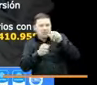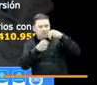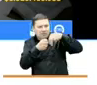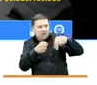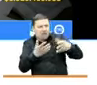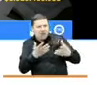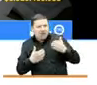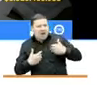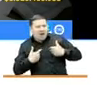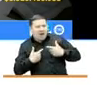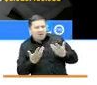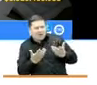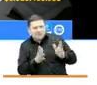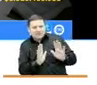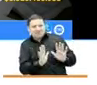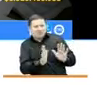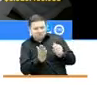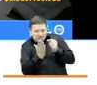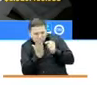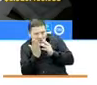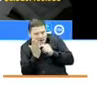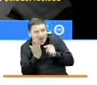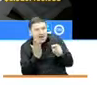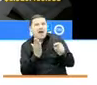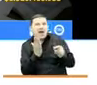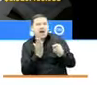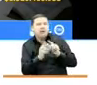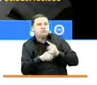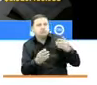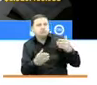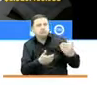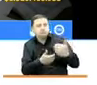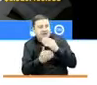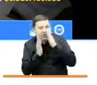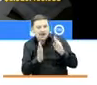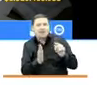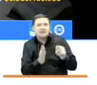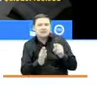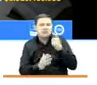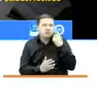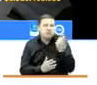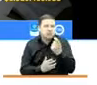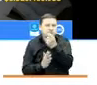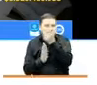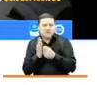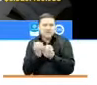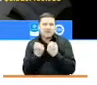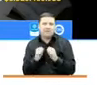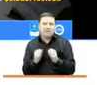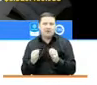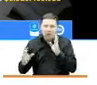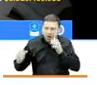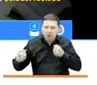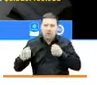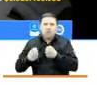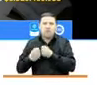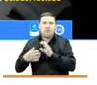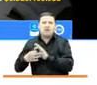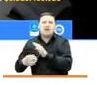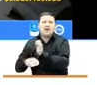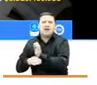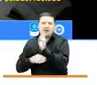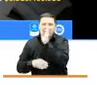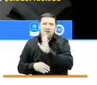le permitían acceder de forma directa a esta atención. Y por eso hicimos este esfuerzo en coordinación con los entes